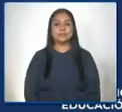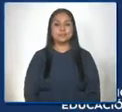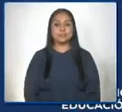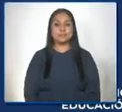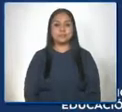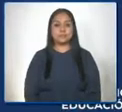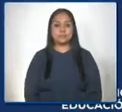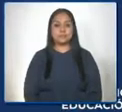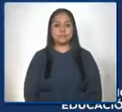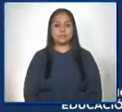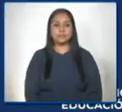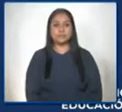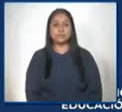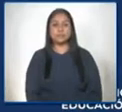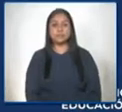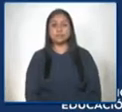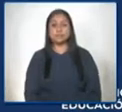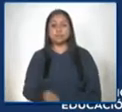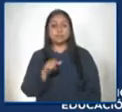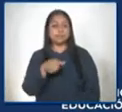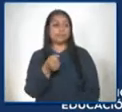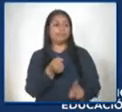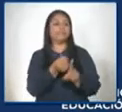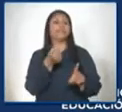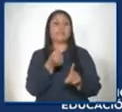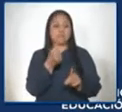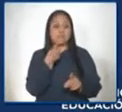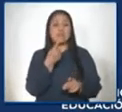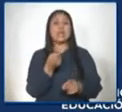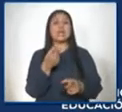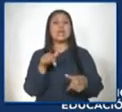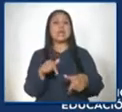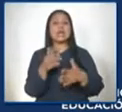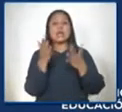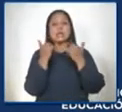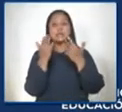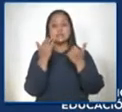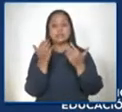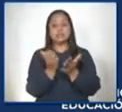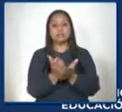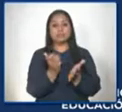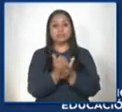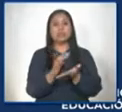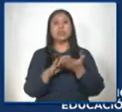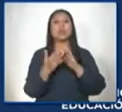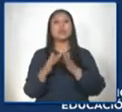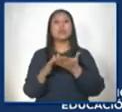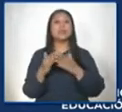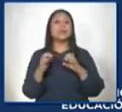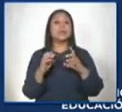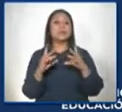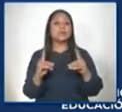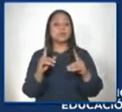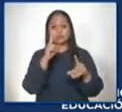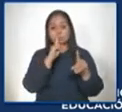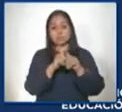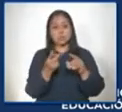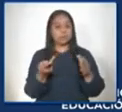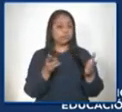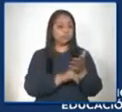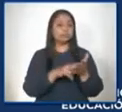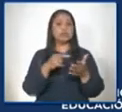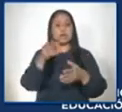El impacto de la alimentación escolar en la comunidad educativa es que incide en el aprendizaje